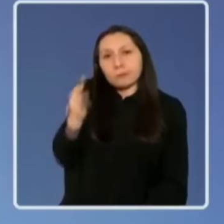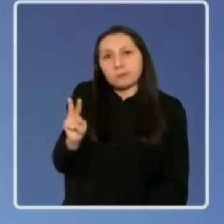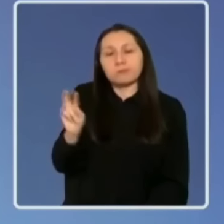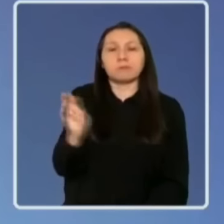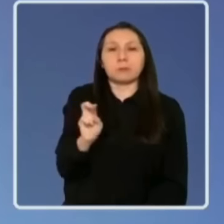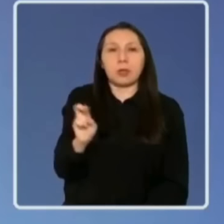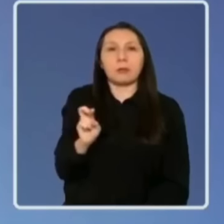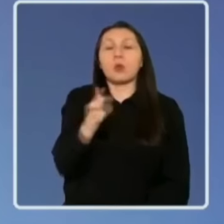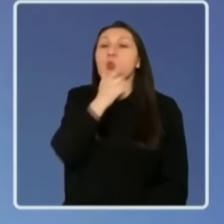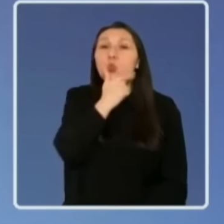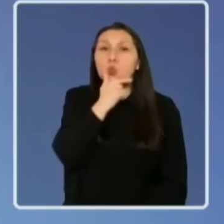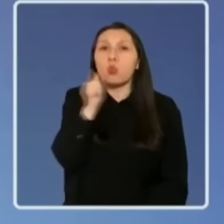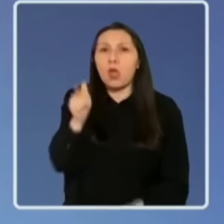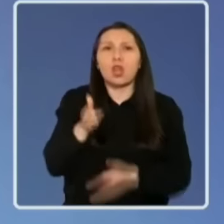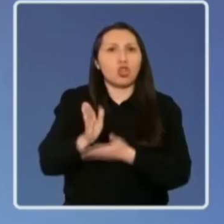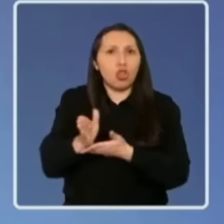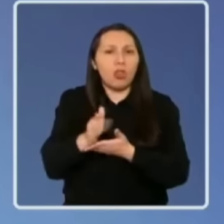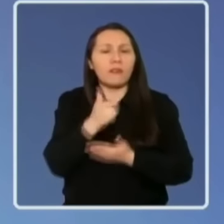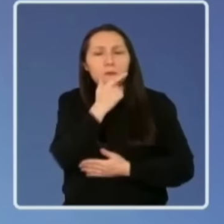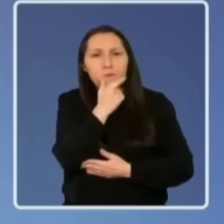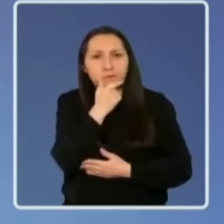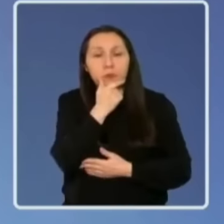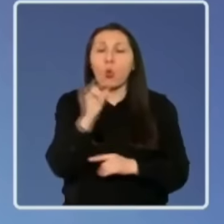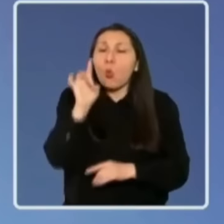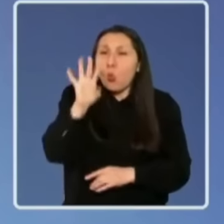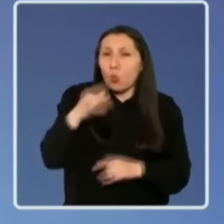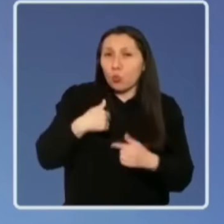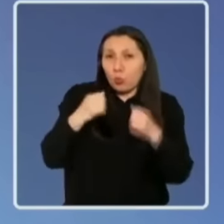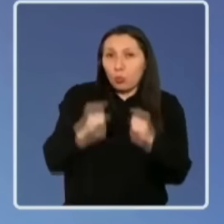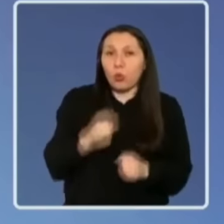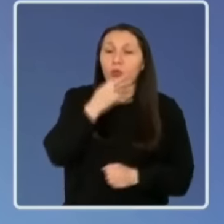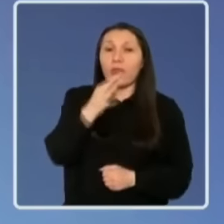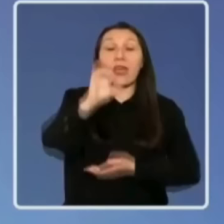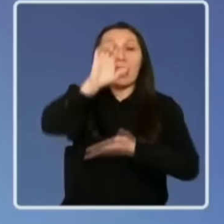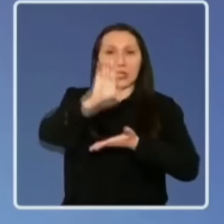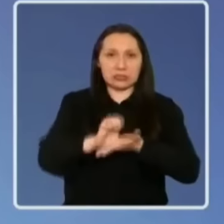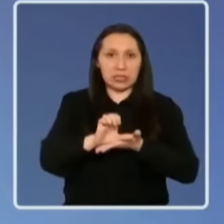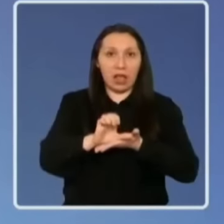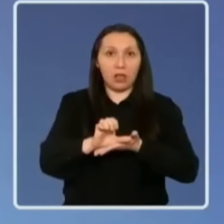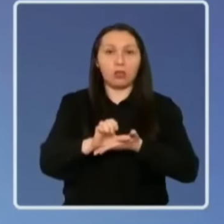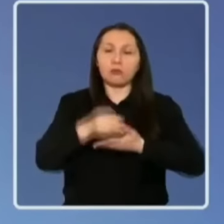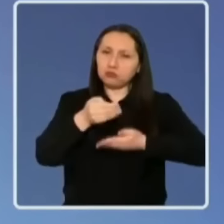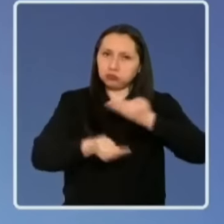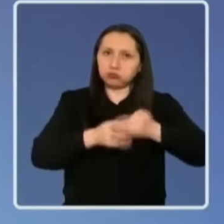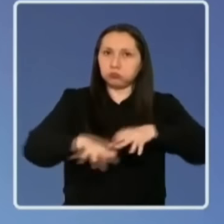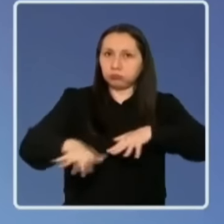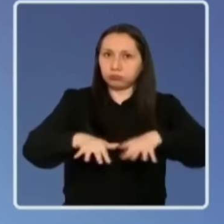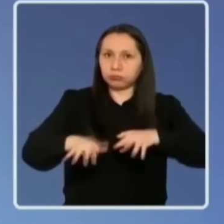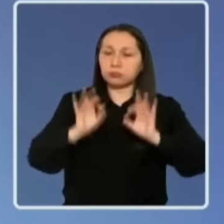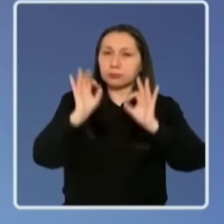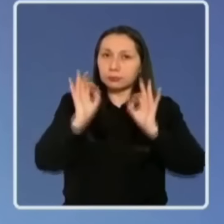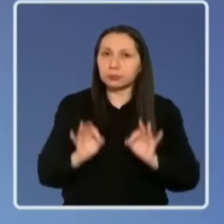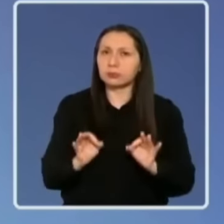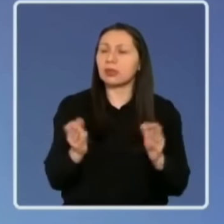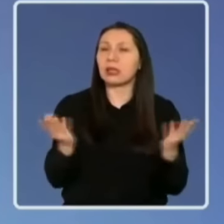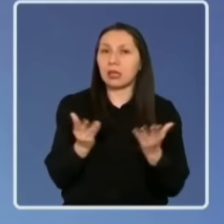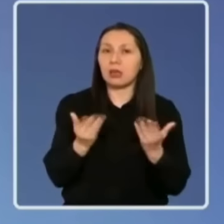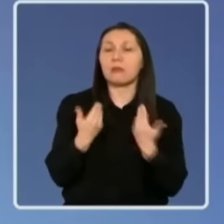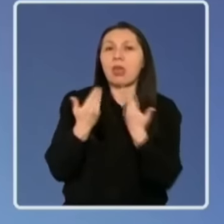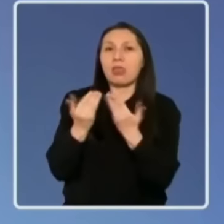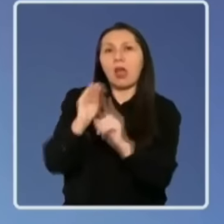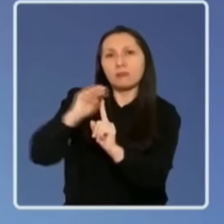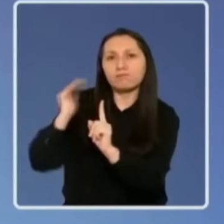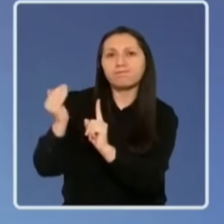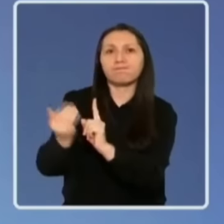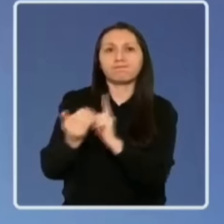sobre las inquietudes que él mantiene, yo lo único que puedo señalar es que el Estado está funcionando de modo tal de darle protección a la